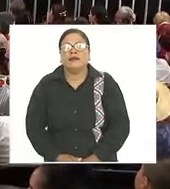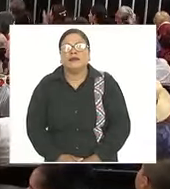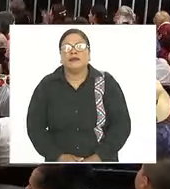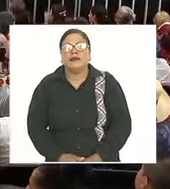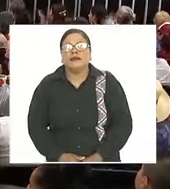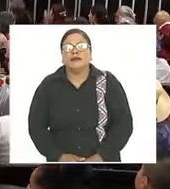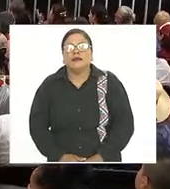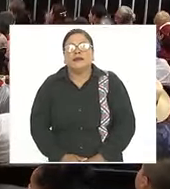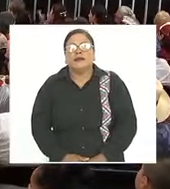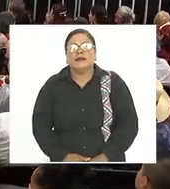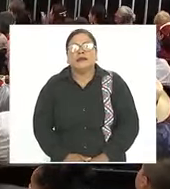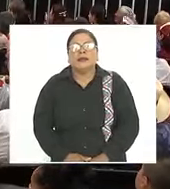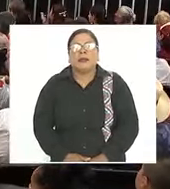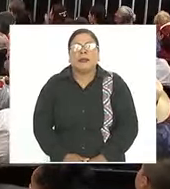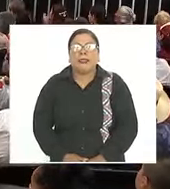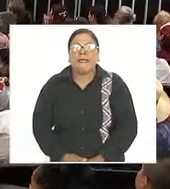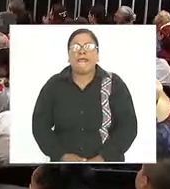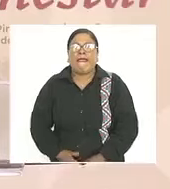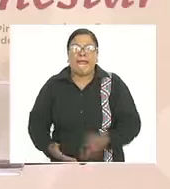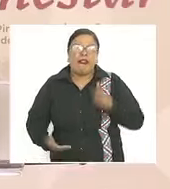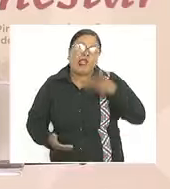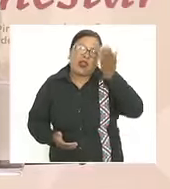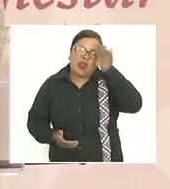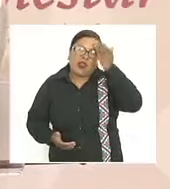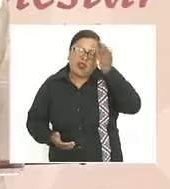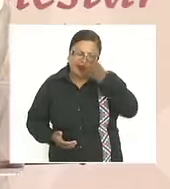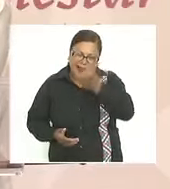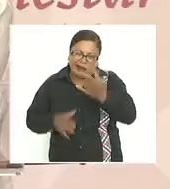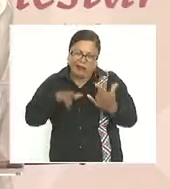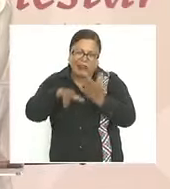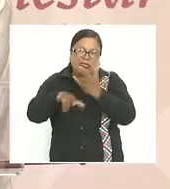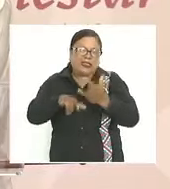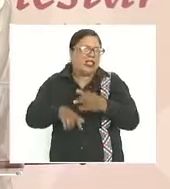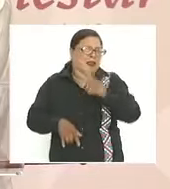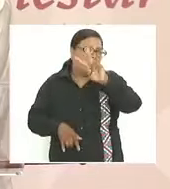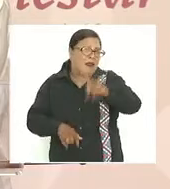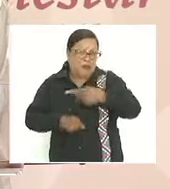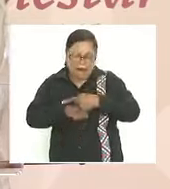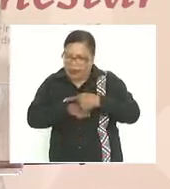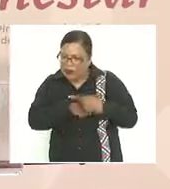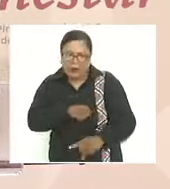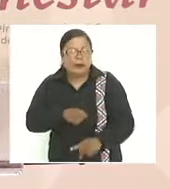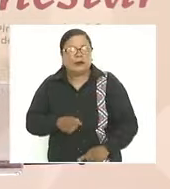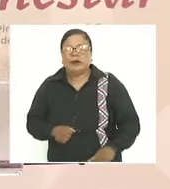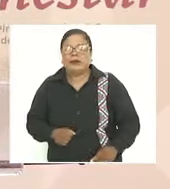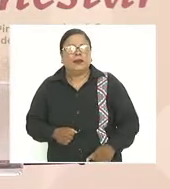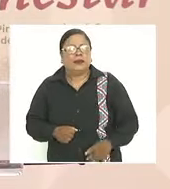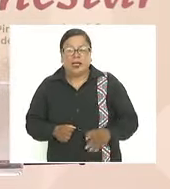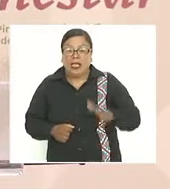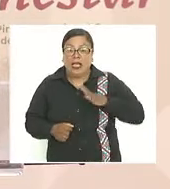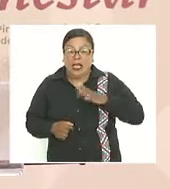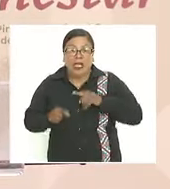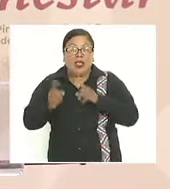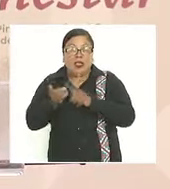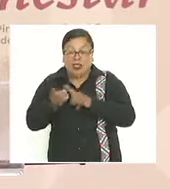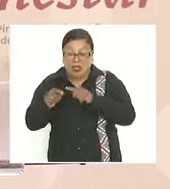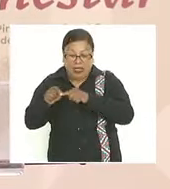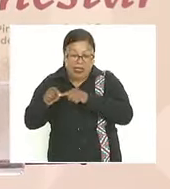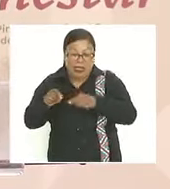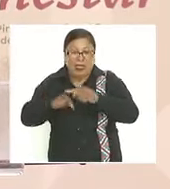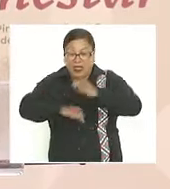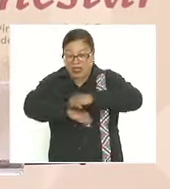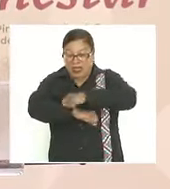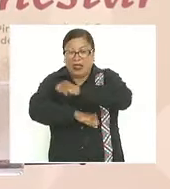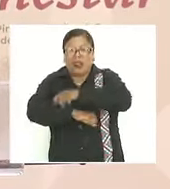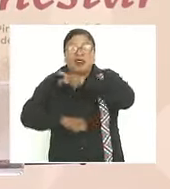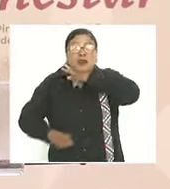que conozco la carretera y es muy peligrosa el tramo de Tlaxiaco a